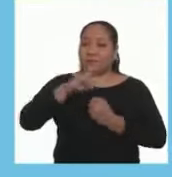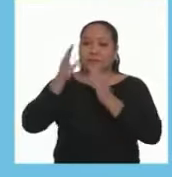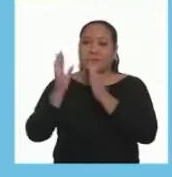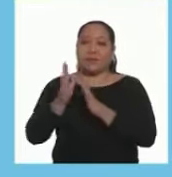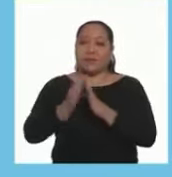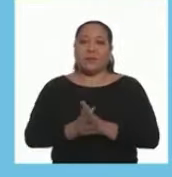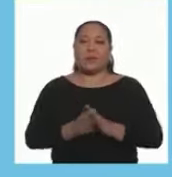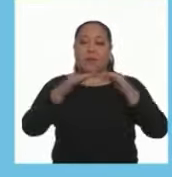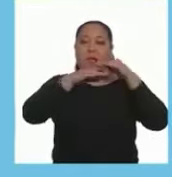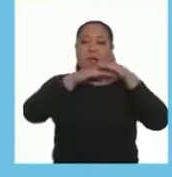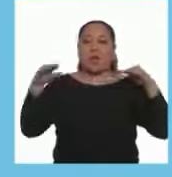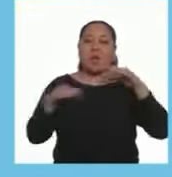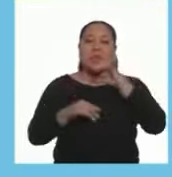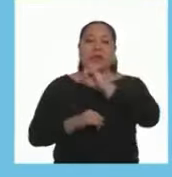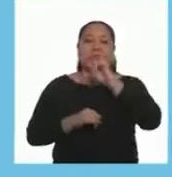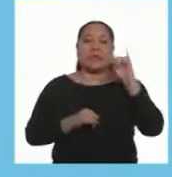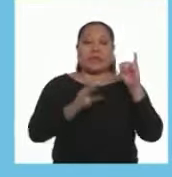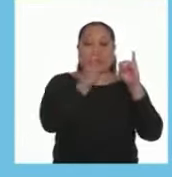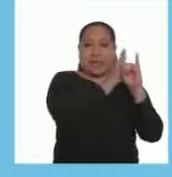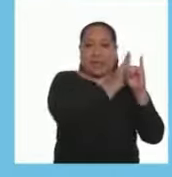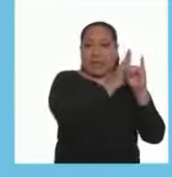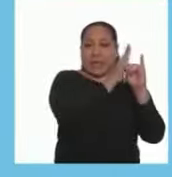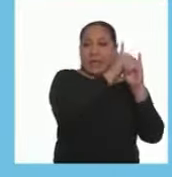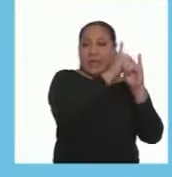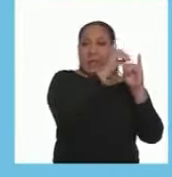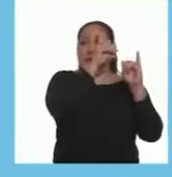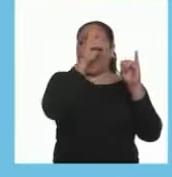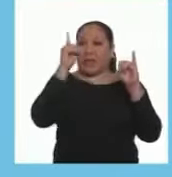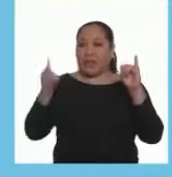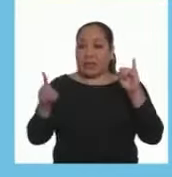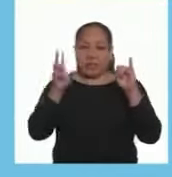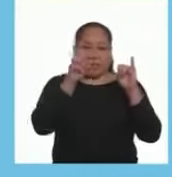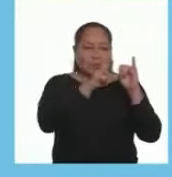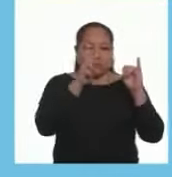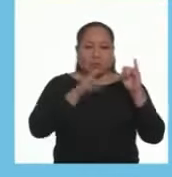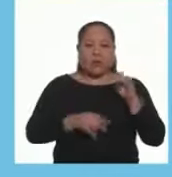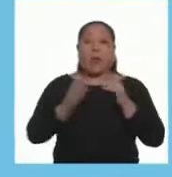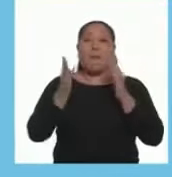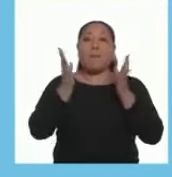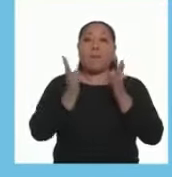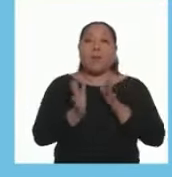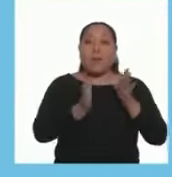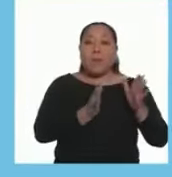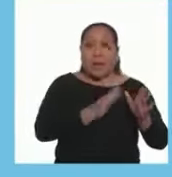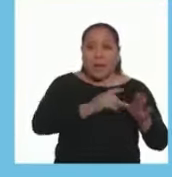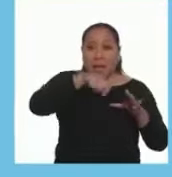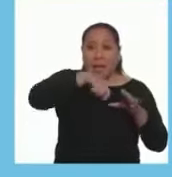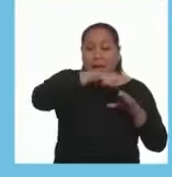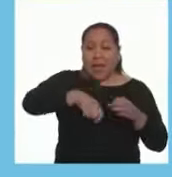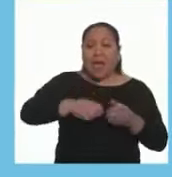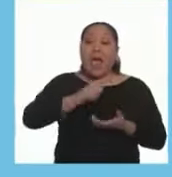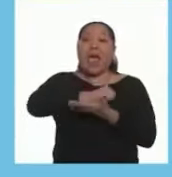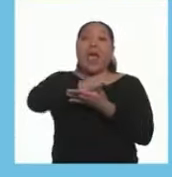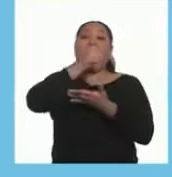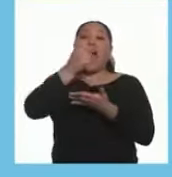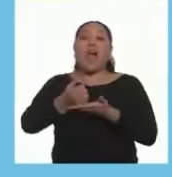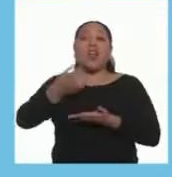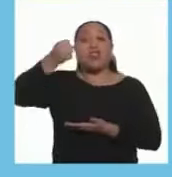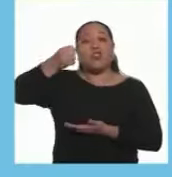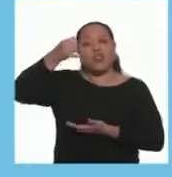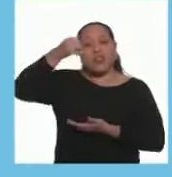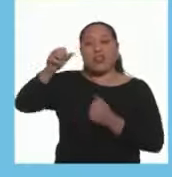Tienen que ordenarlos De forma horizontal De izquierda a derecha Para poder leer Preparé